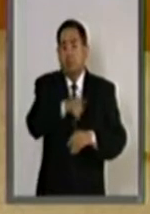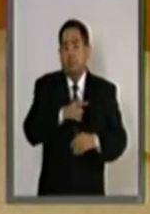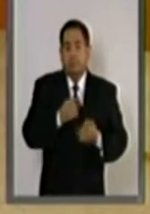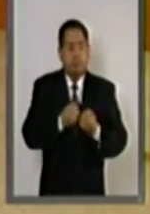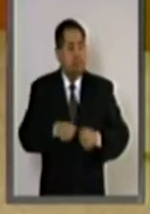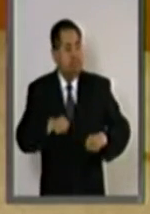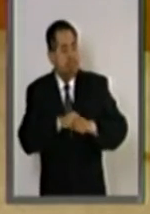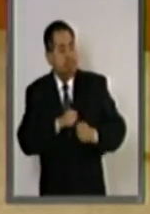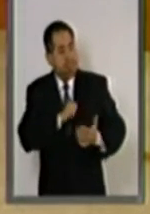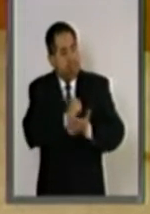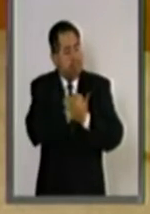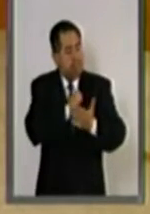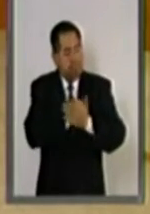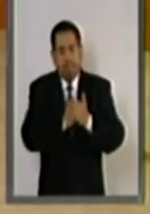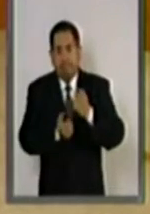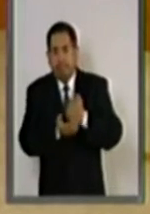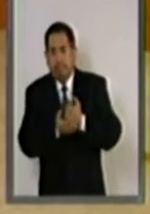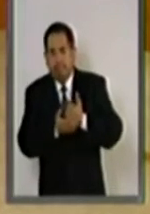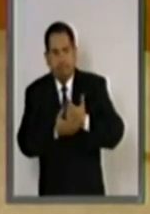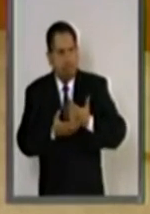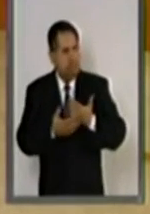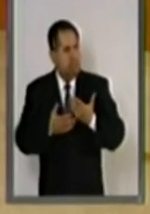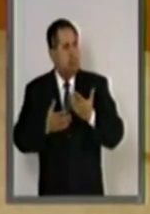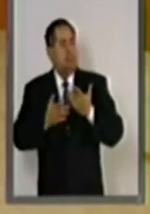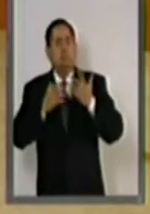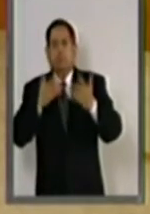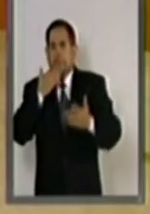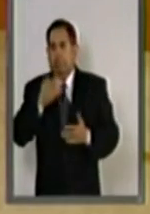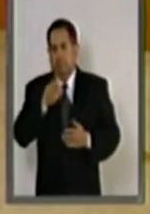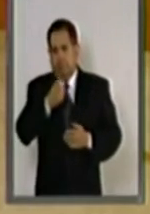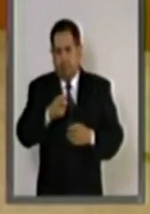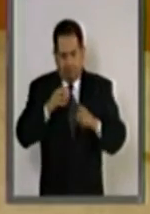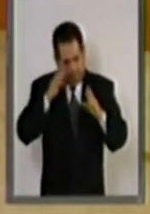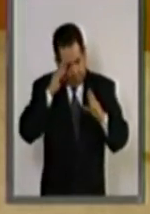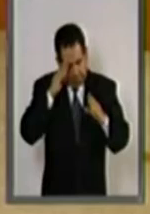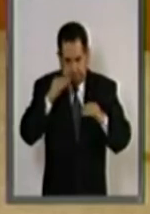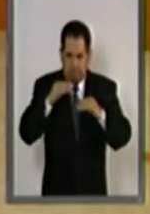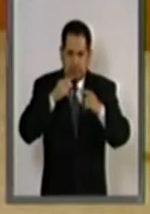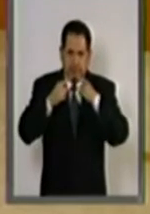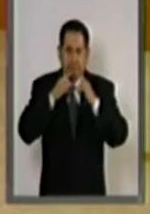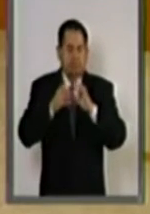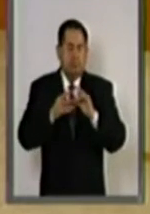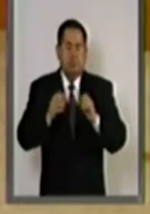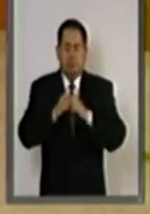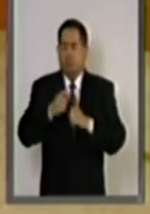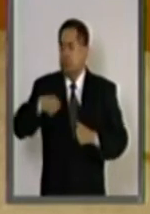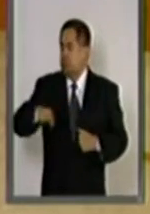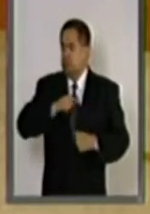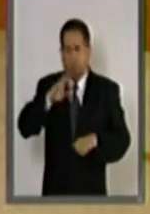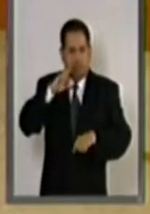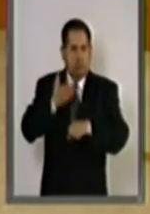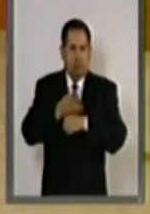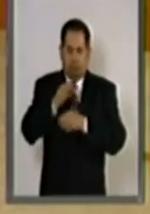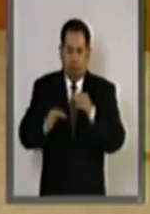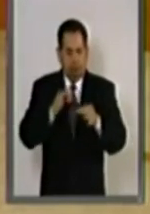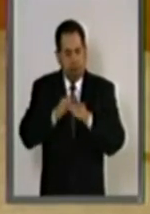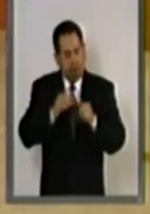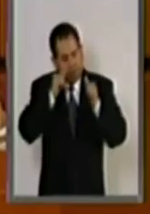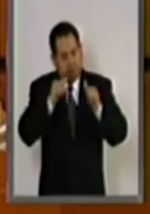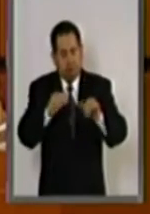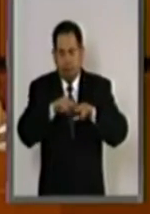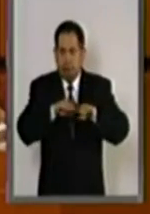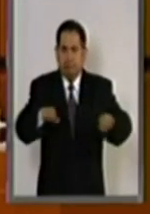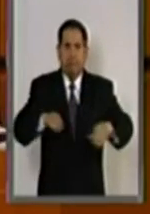argumentos, exigencias y solicitudes han sido analizados con responsabilidad e imparcialidad.